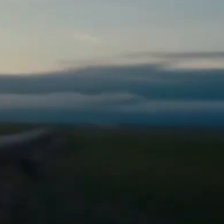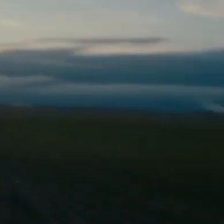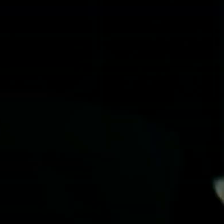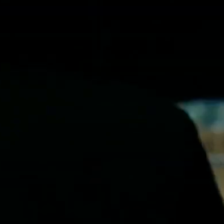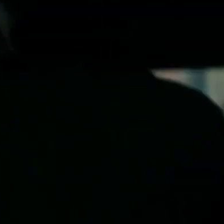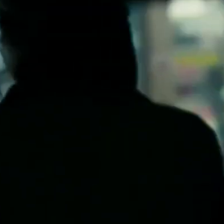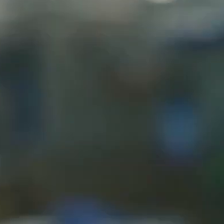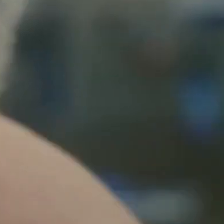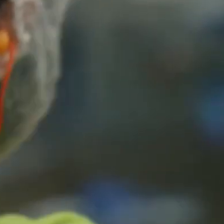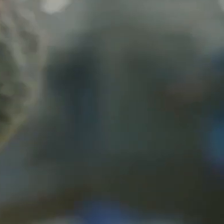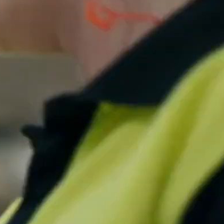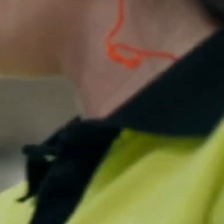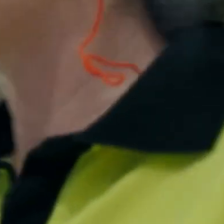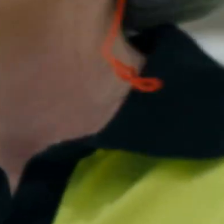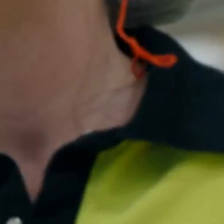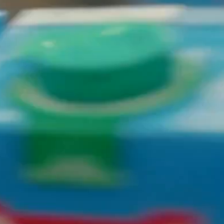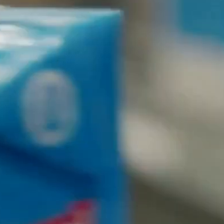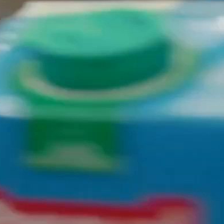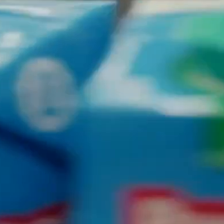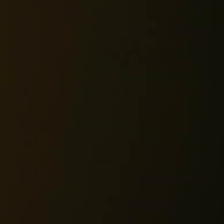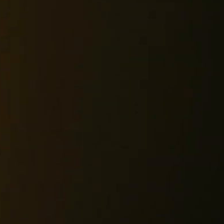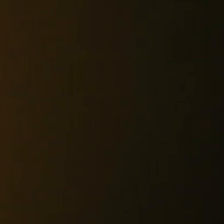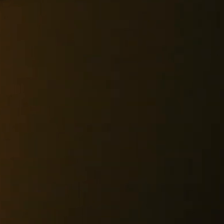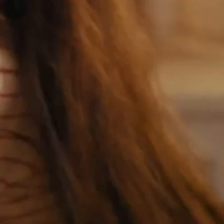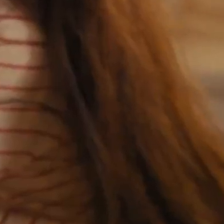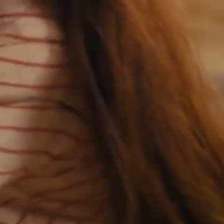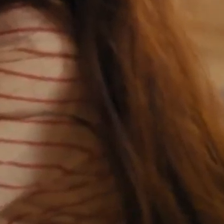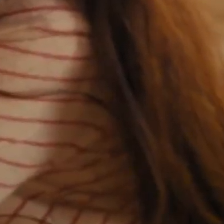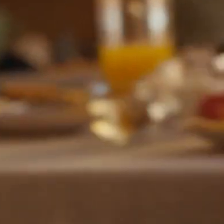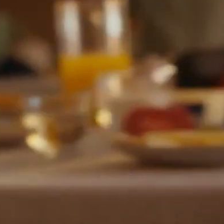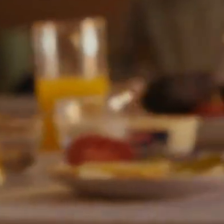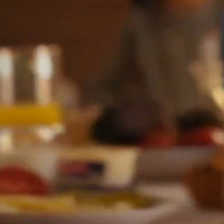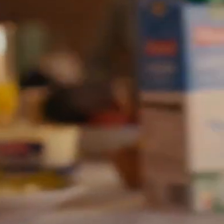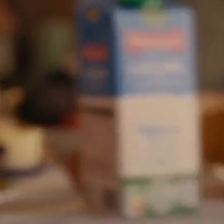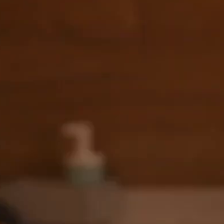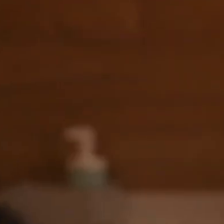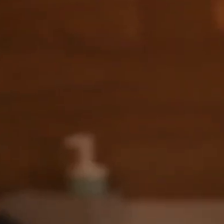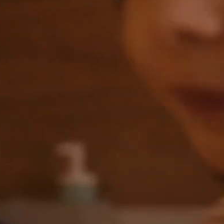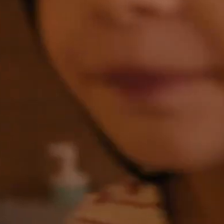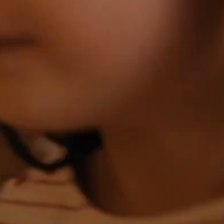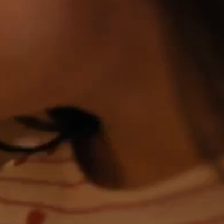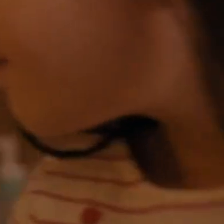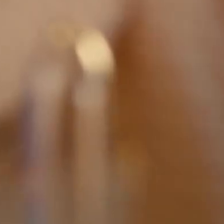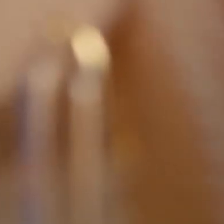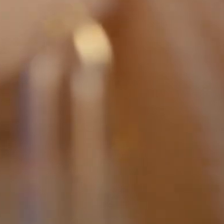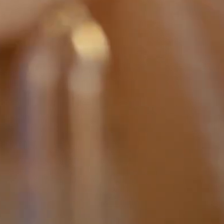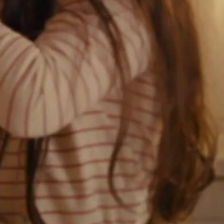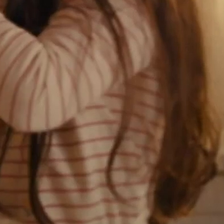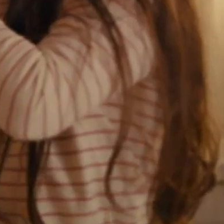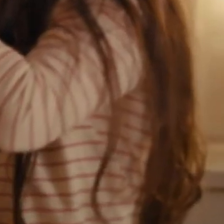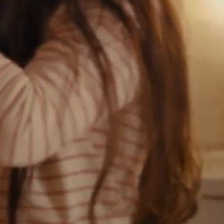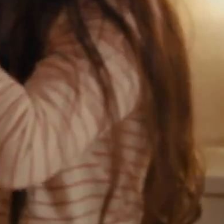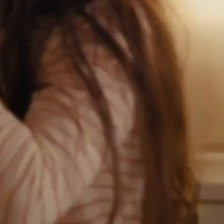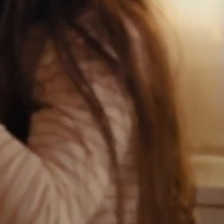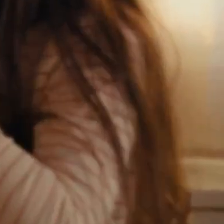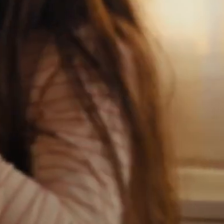ti siempre lo mejor. En Pascual cuidamos de cada paso. Para cuidar de las familias como tú cuidas a la tuya. Tanto siempre lo mejor.